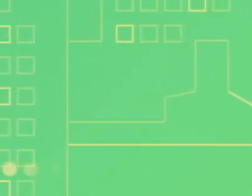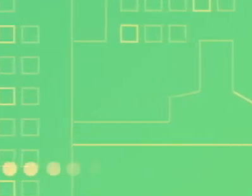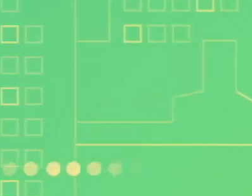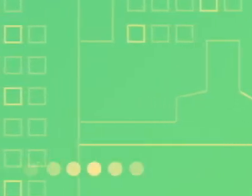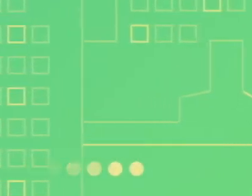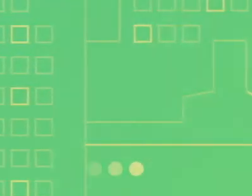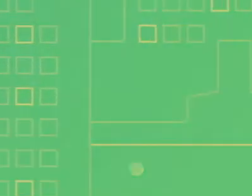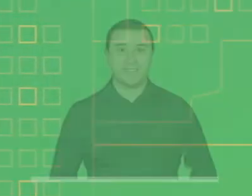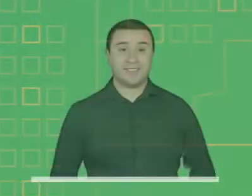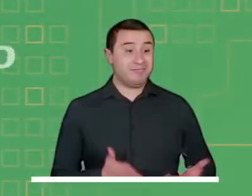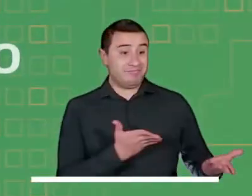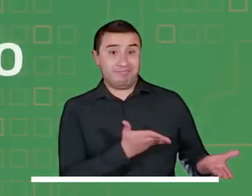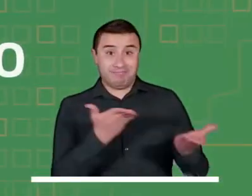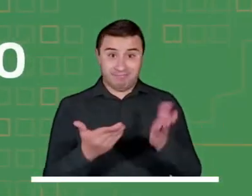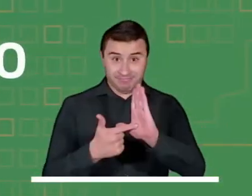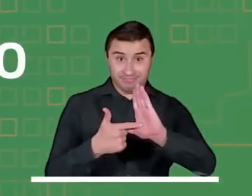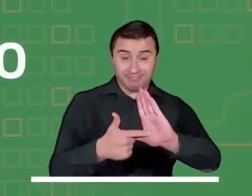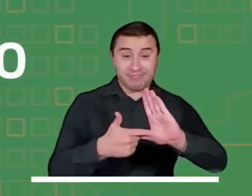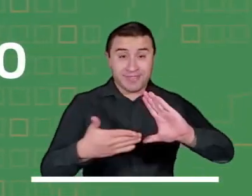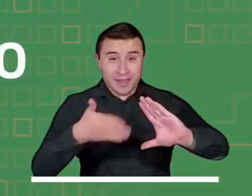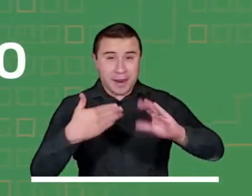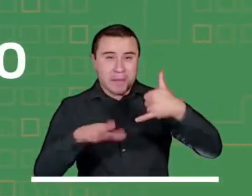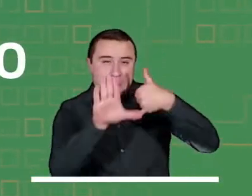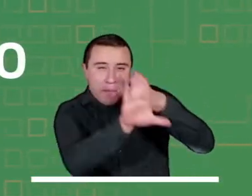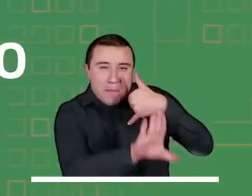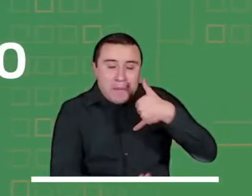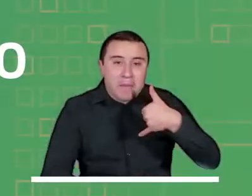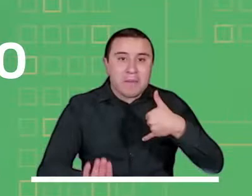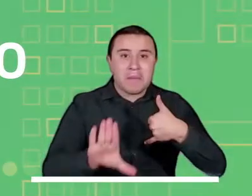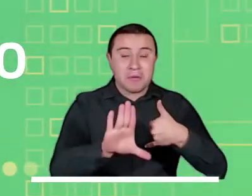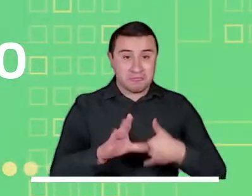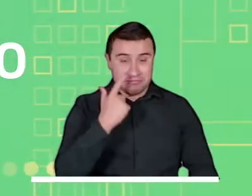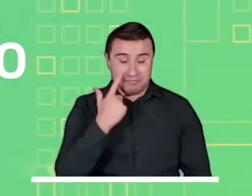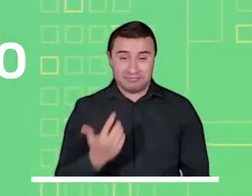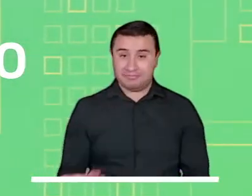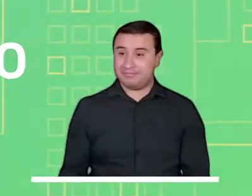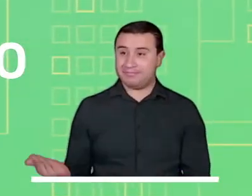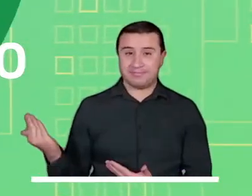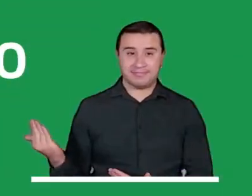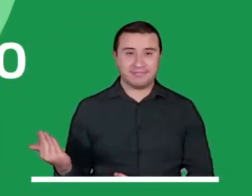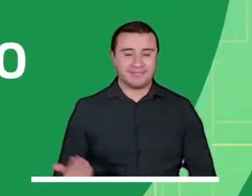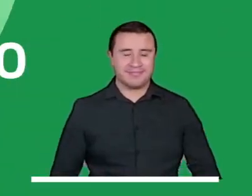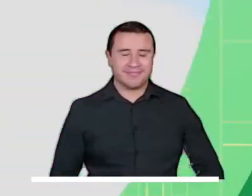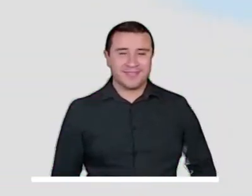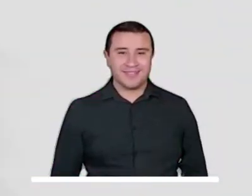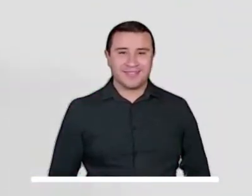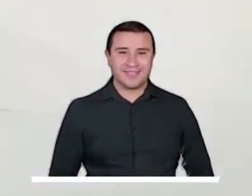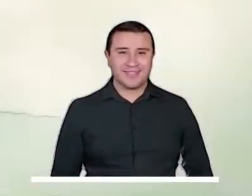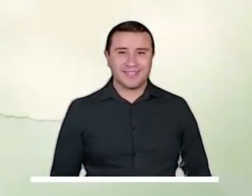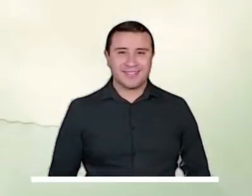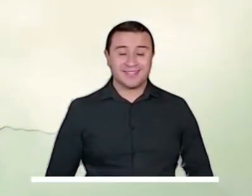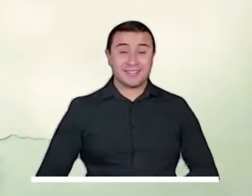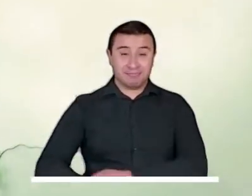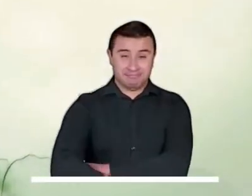Aquí estamos un día más para acompañarlos en este recorrido meteorológico por las diferentes regiones del país.